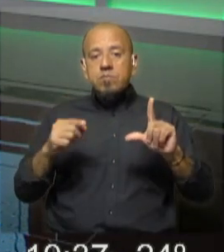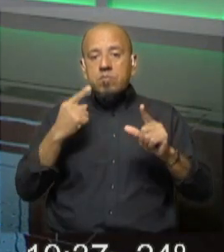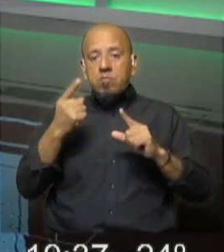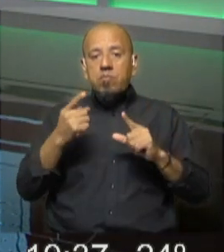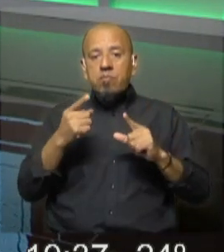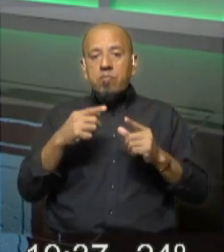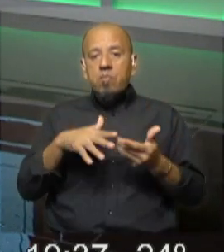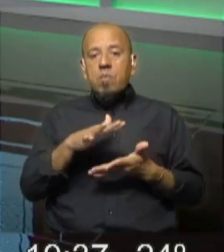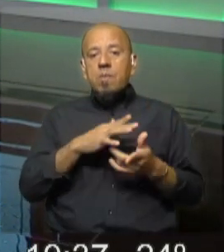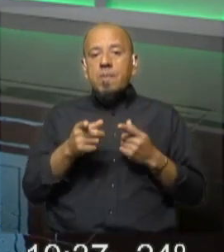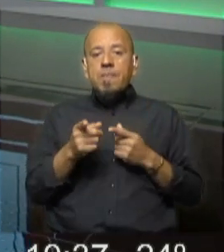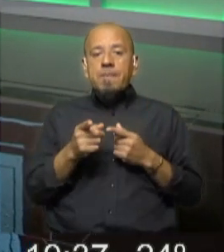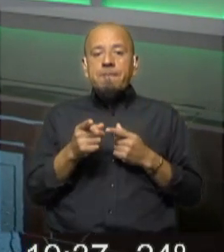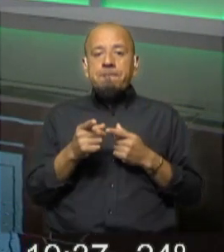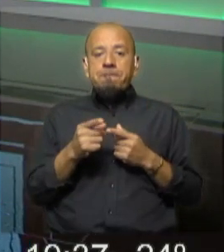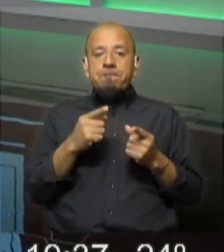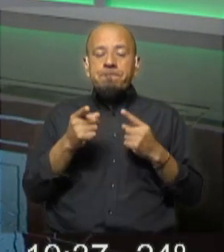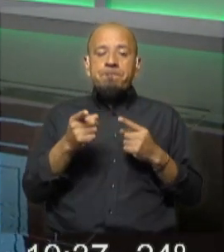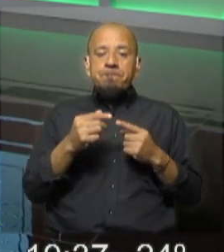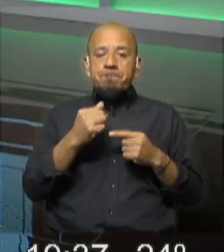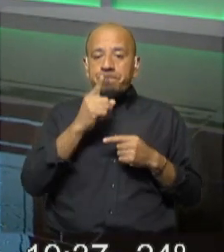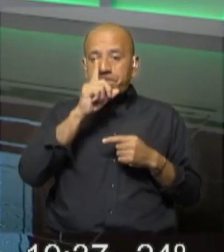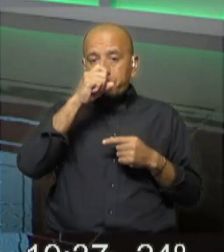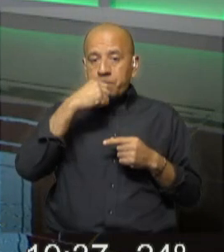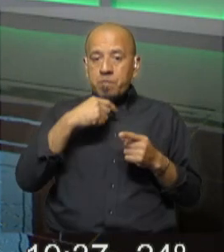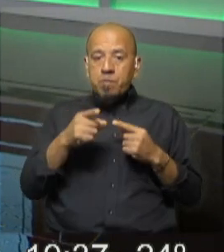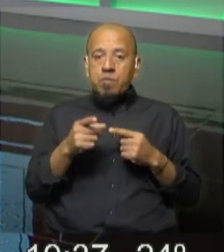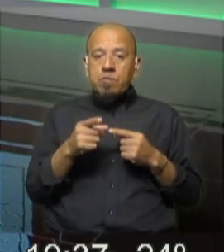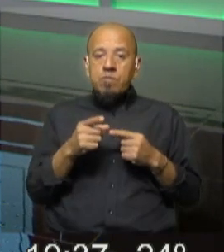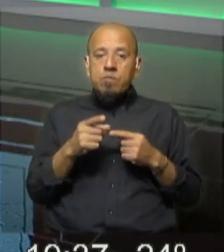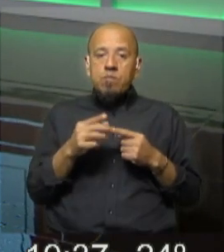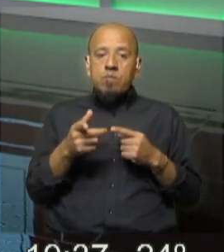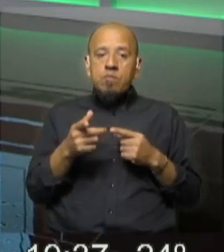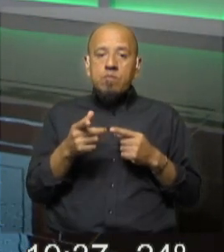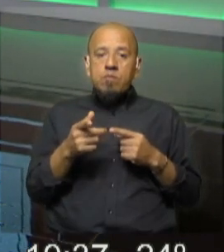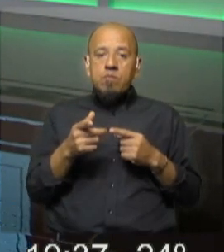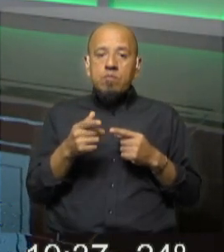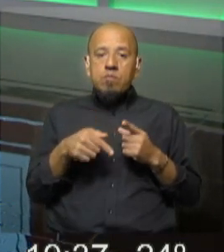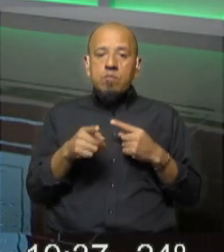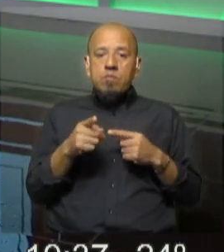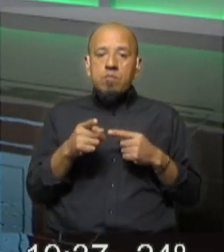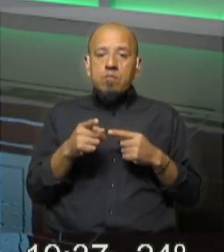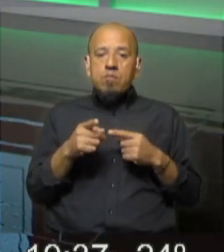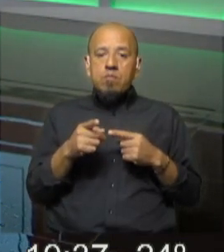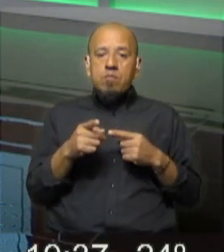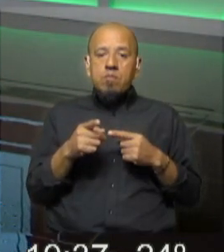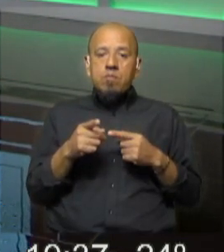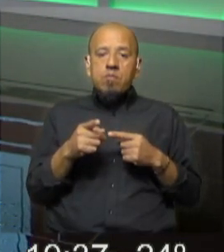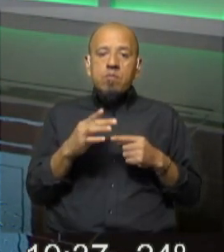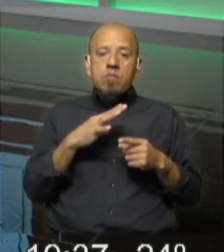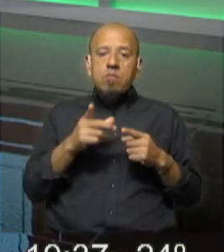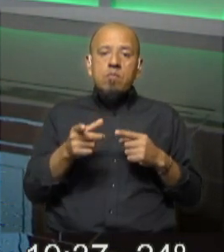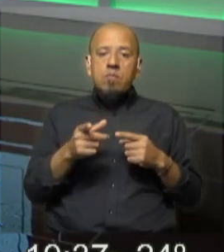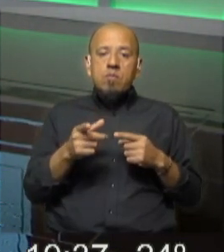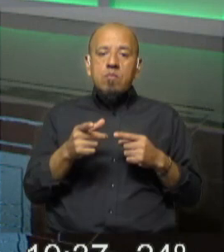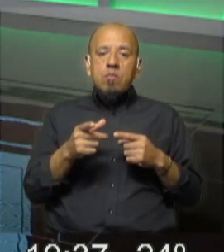que vos consultabas Natalia ahí tenemos el mapa de Montevideo y hay tres, creo que se llega a ver, a definir que hay